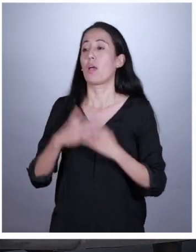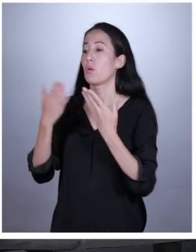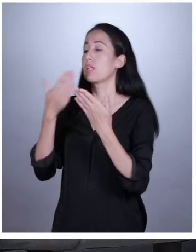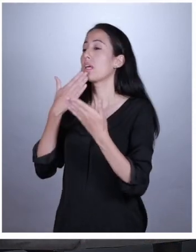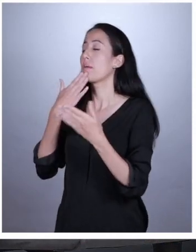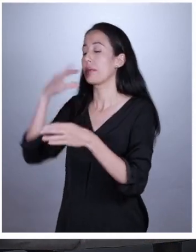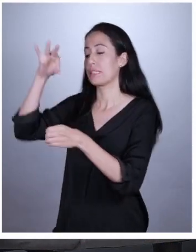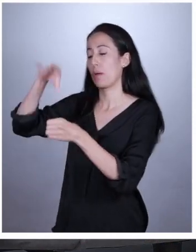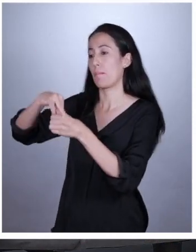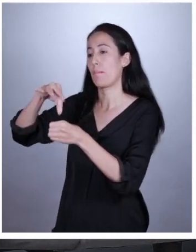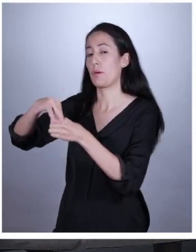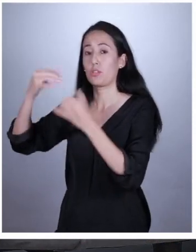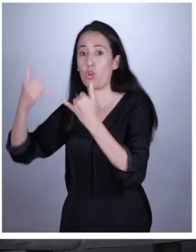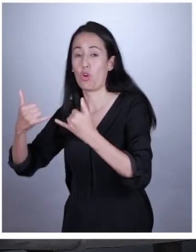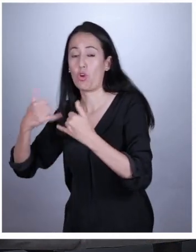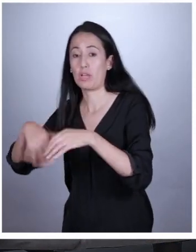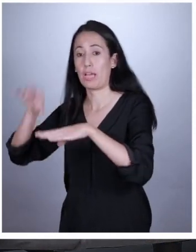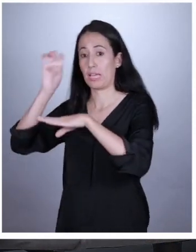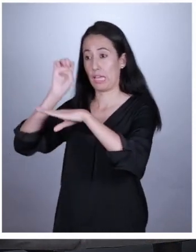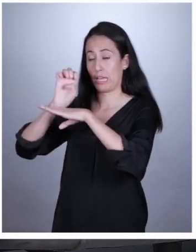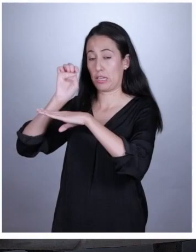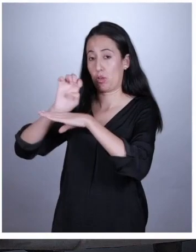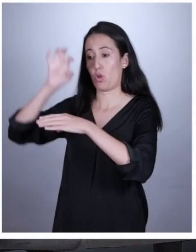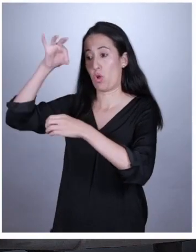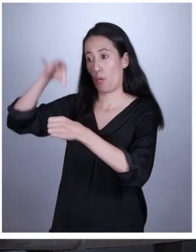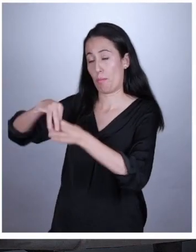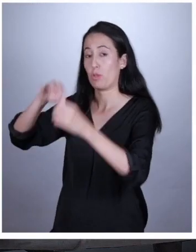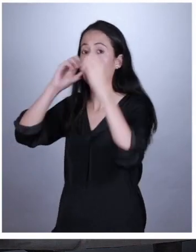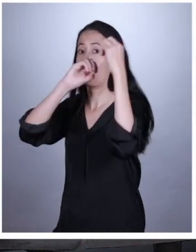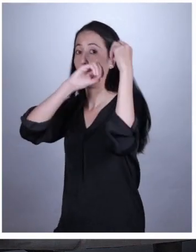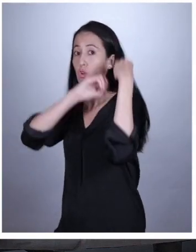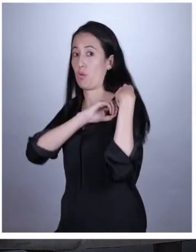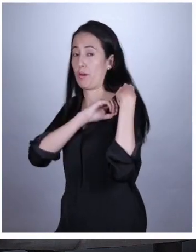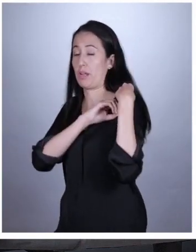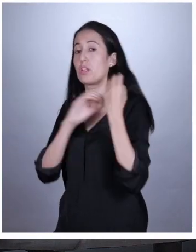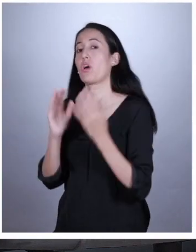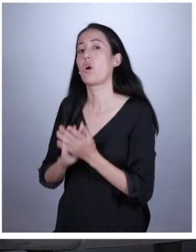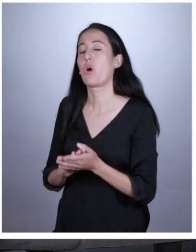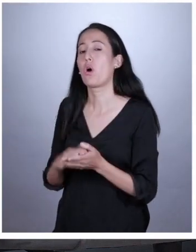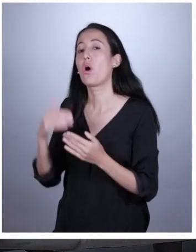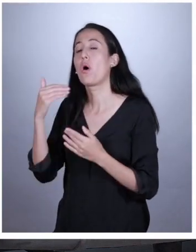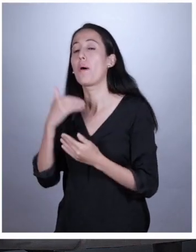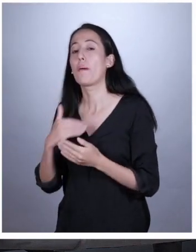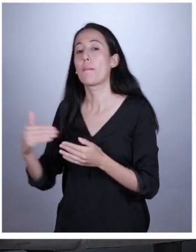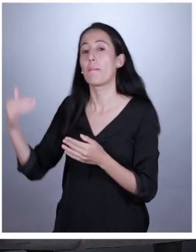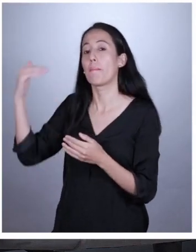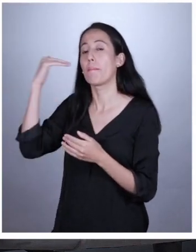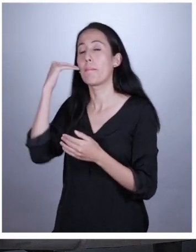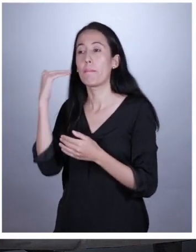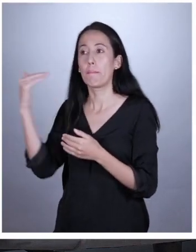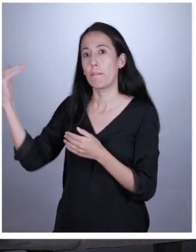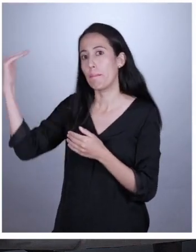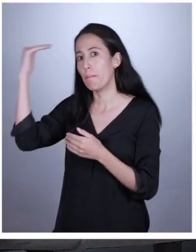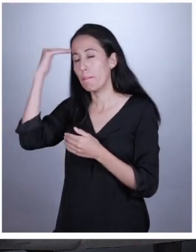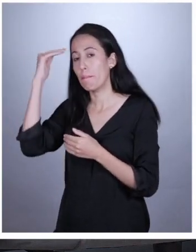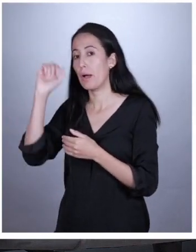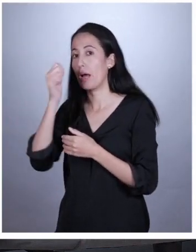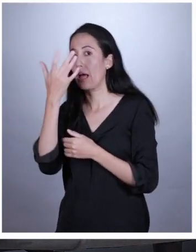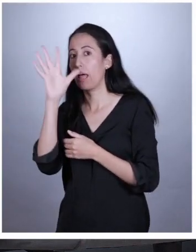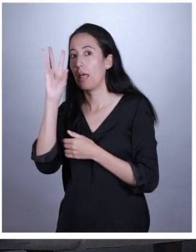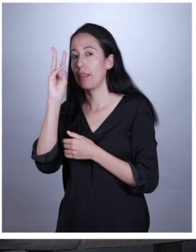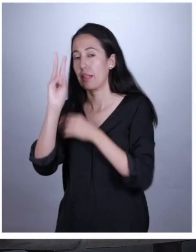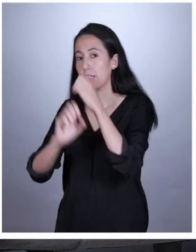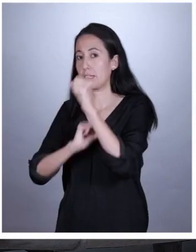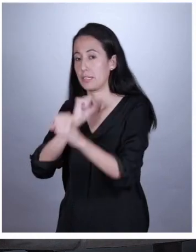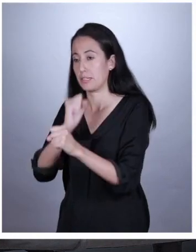¿Y qué piensa del voto? Actualmente, Ecuador, además del voto obligatorio, para los mayores de edad existe el voto facultativo desde